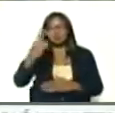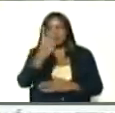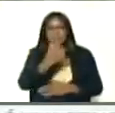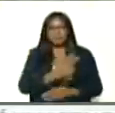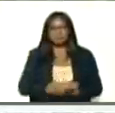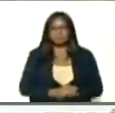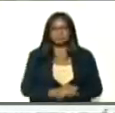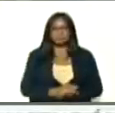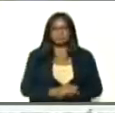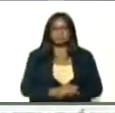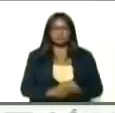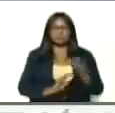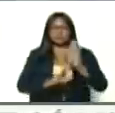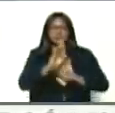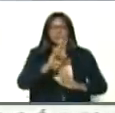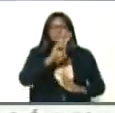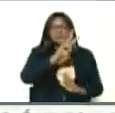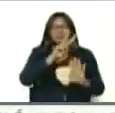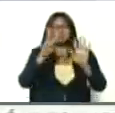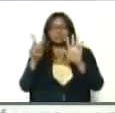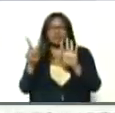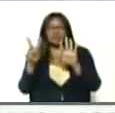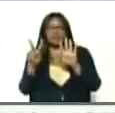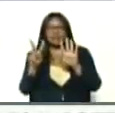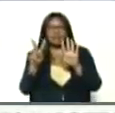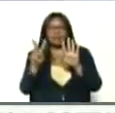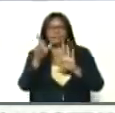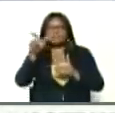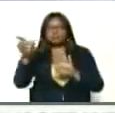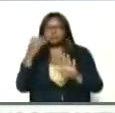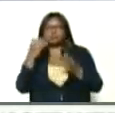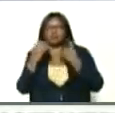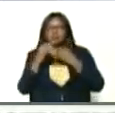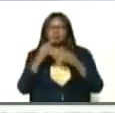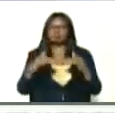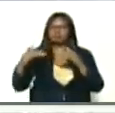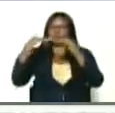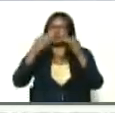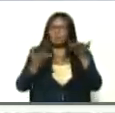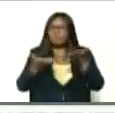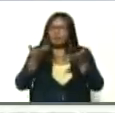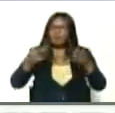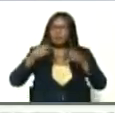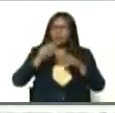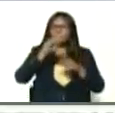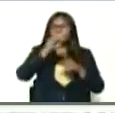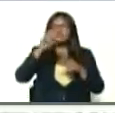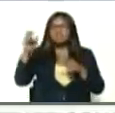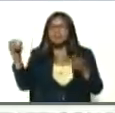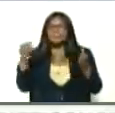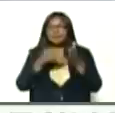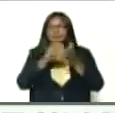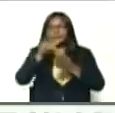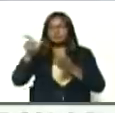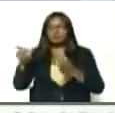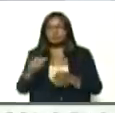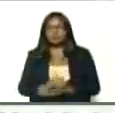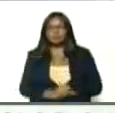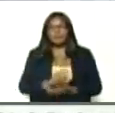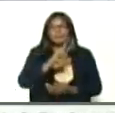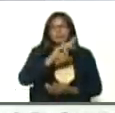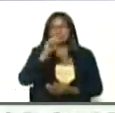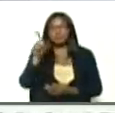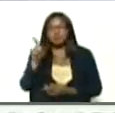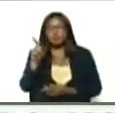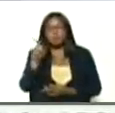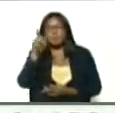y asciende, 27 por 100 mil, esta tercera semana, así que, estamos subiendo, de 21 casos, por